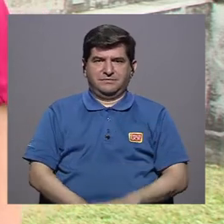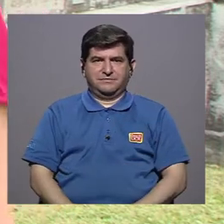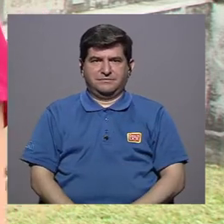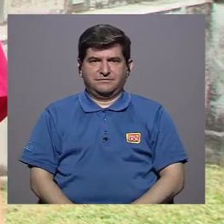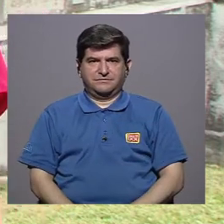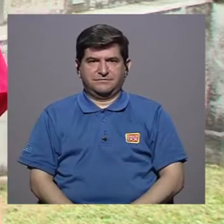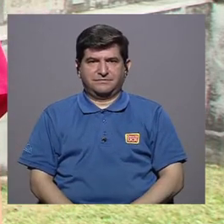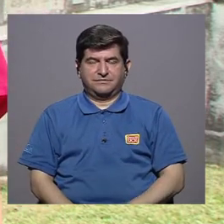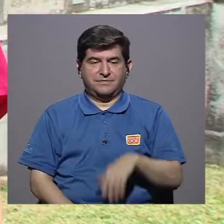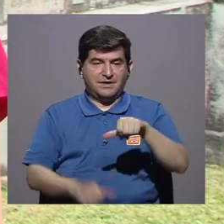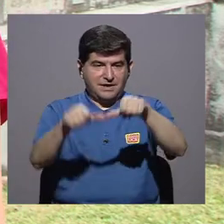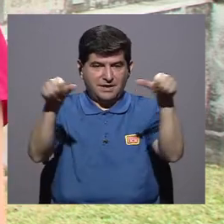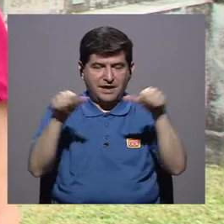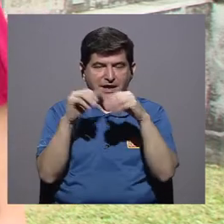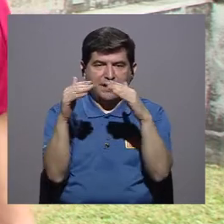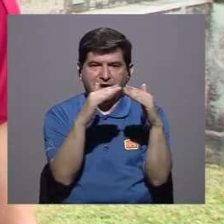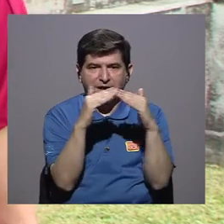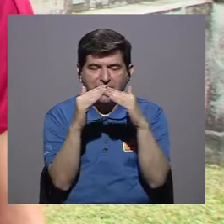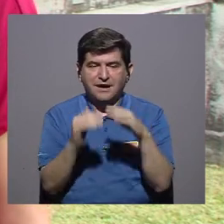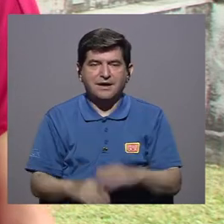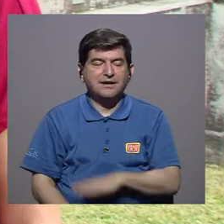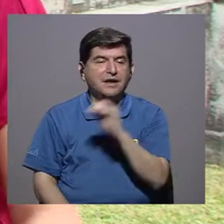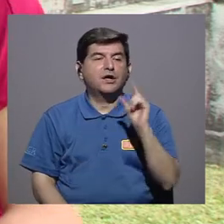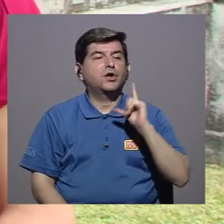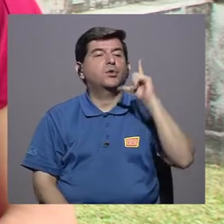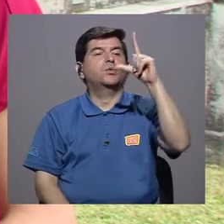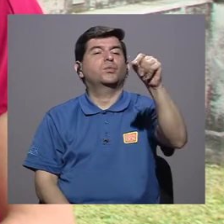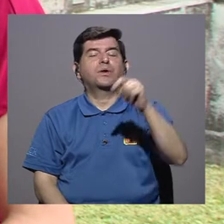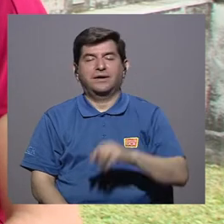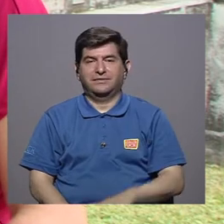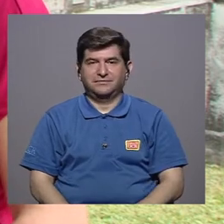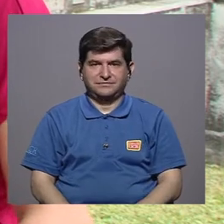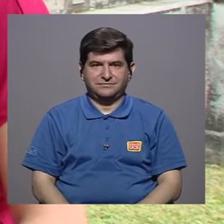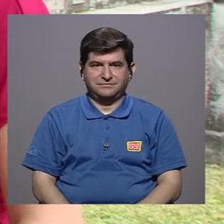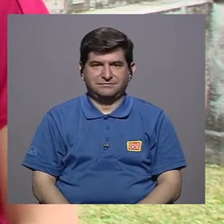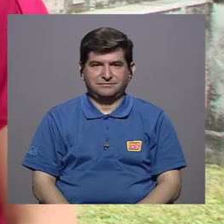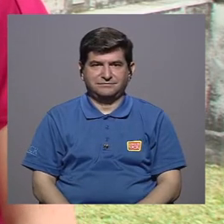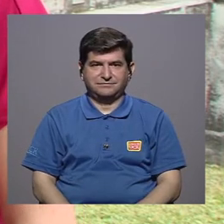encontramos en el área urbana y el área rural.